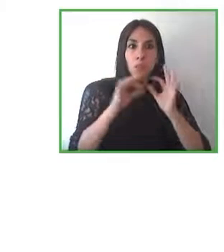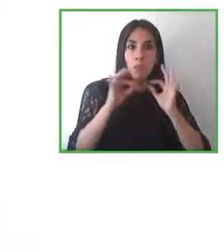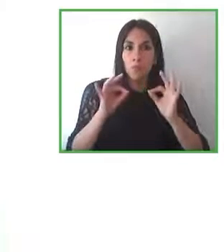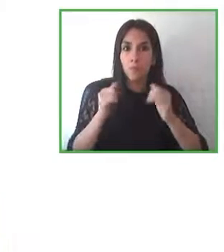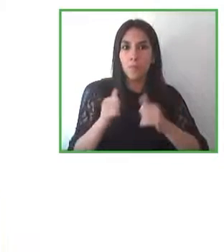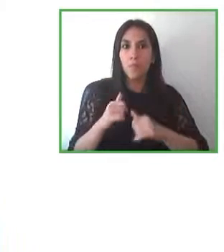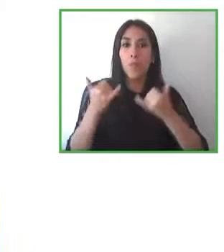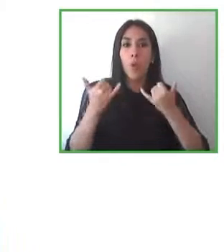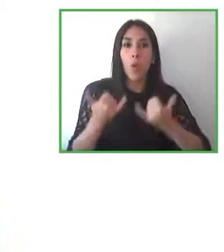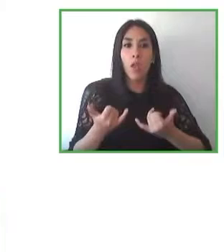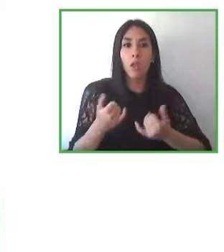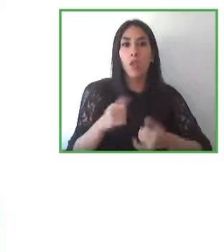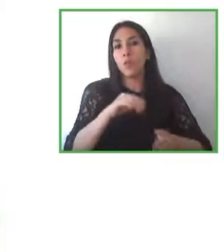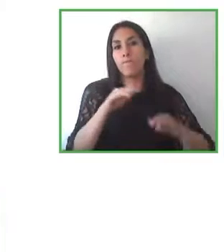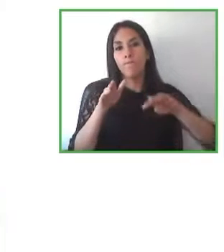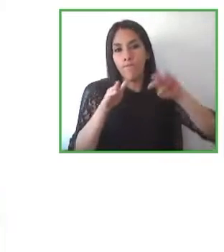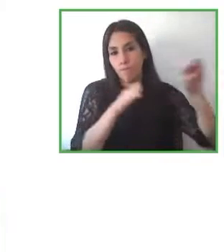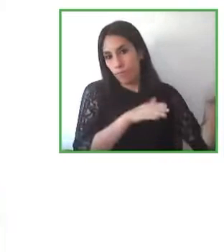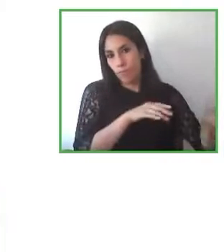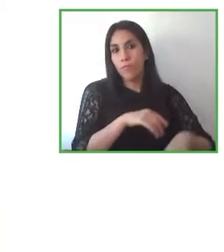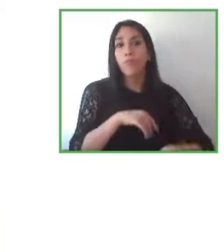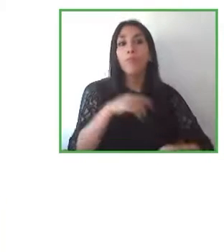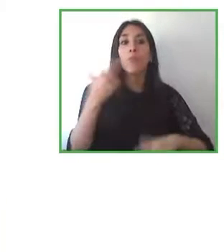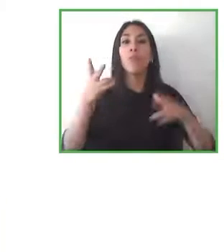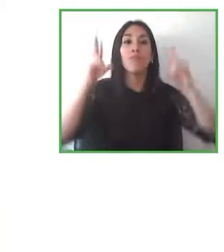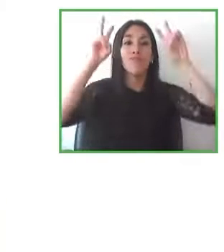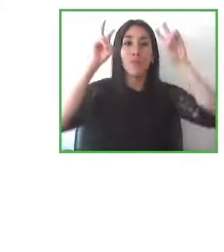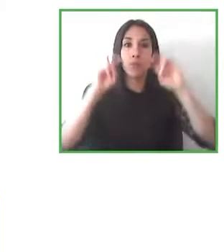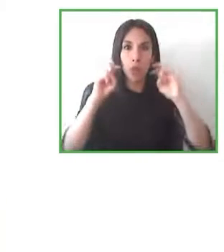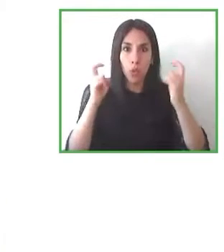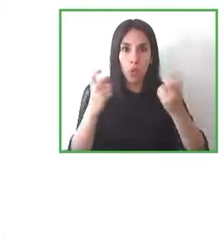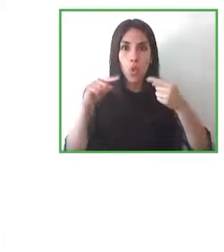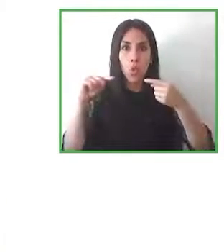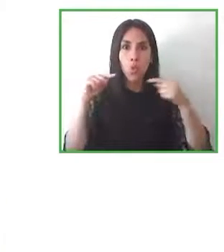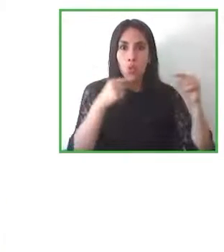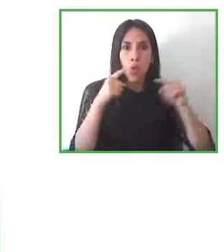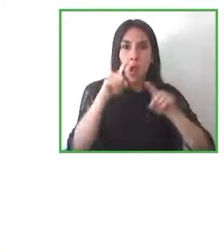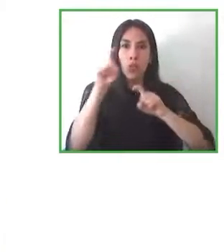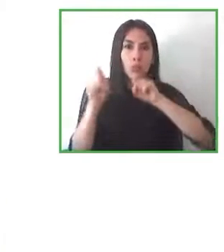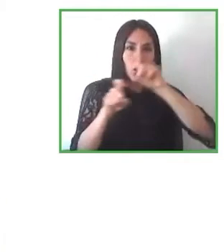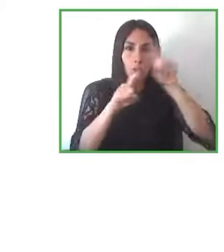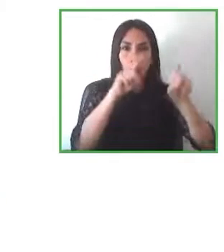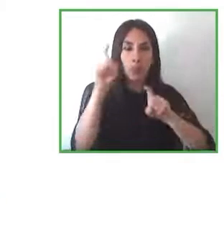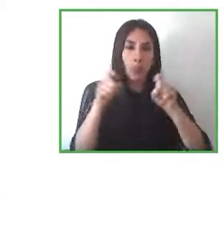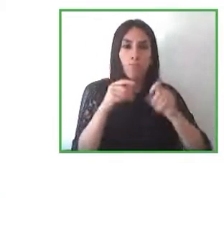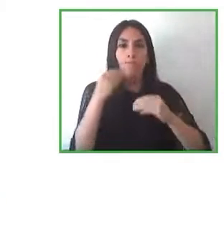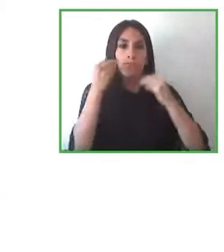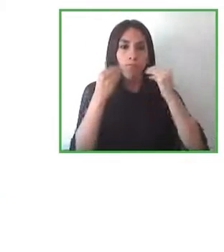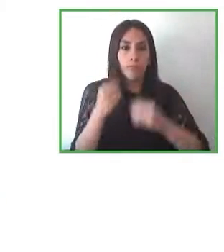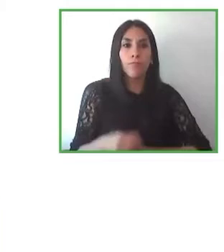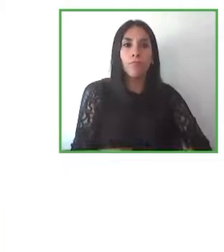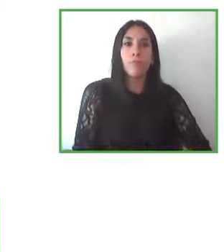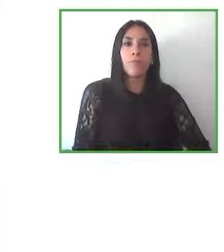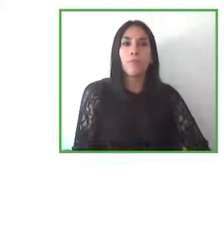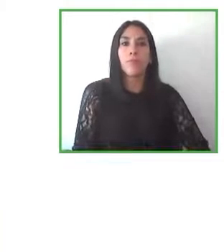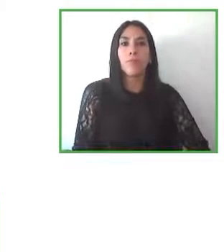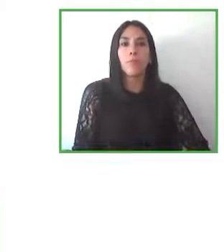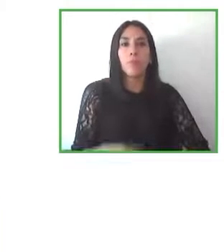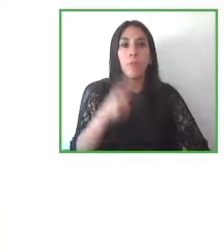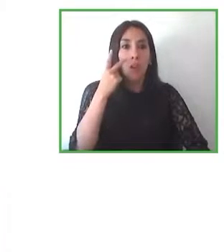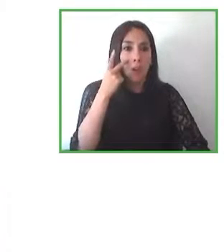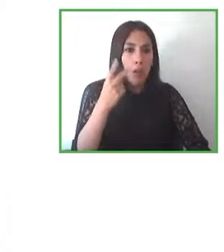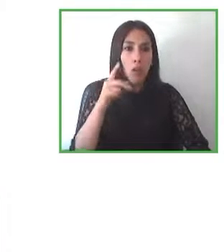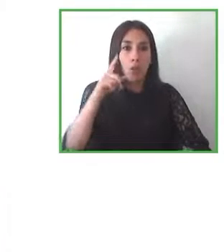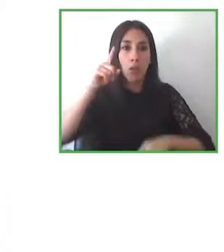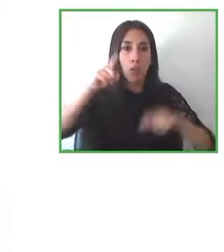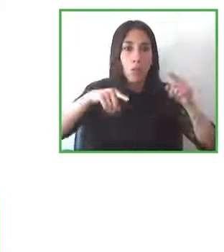preguntas donde podremos fijar algunos puntos de cada exposición y voy a